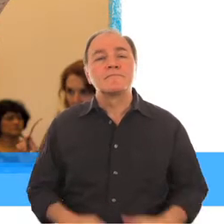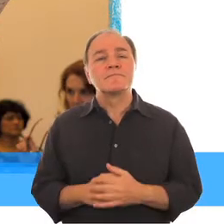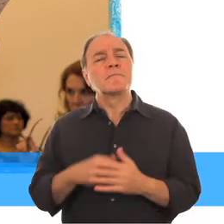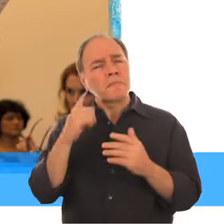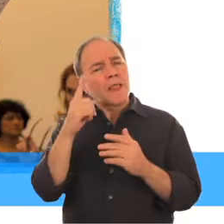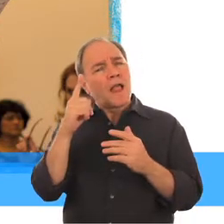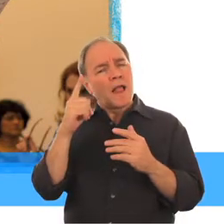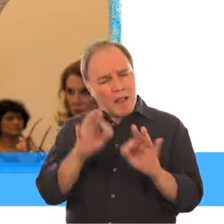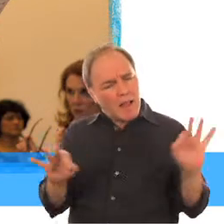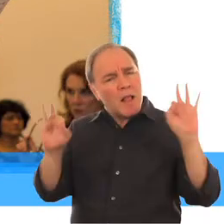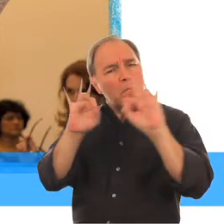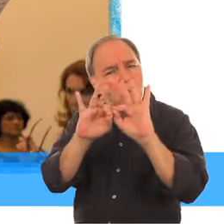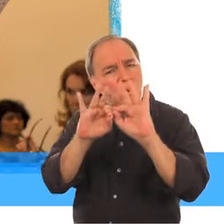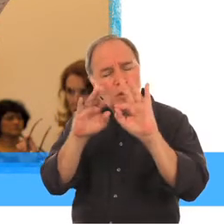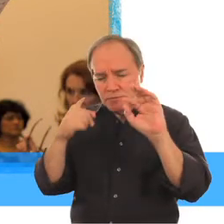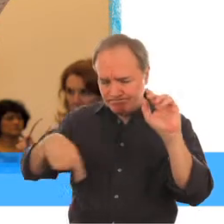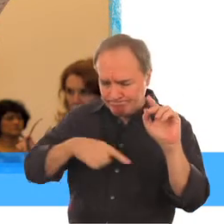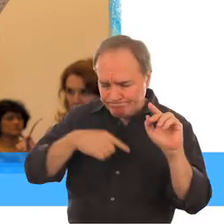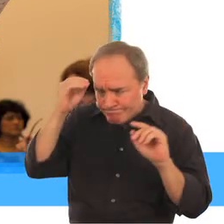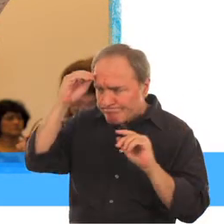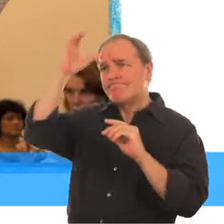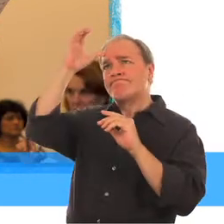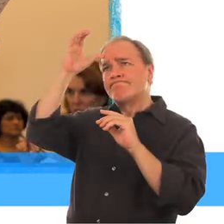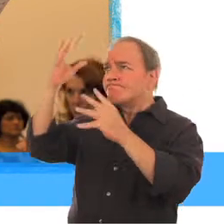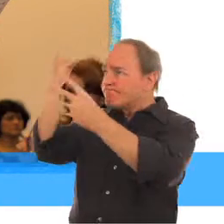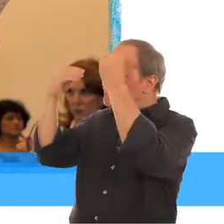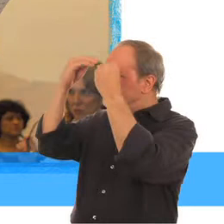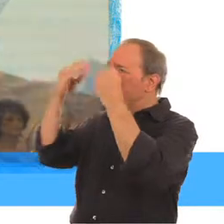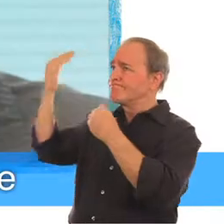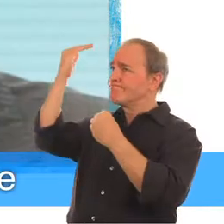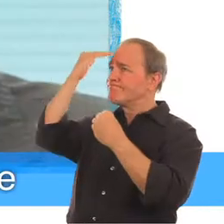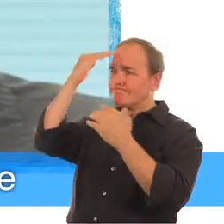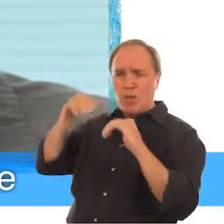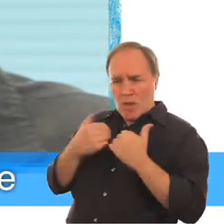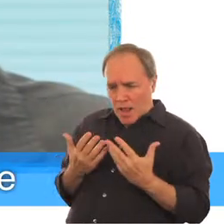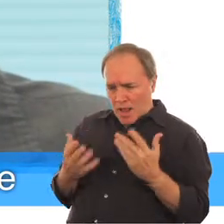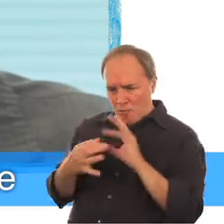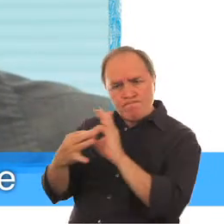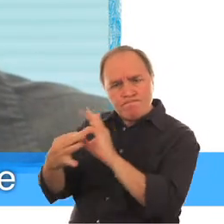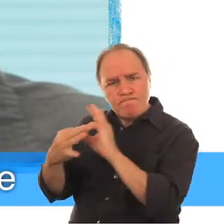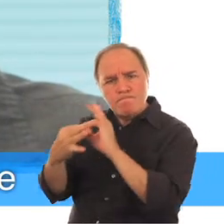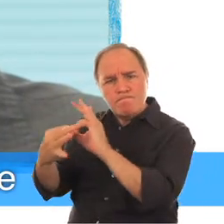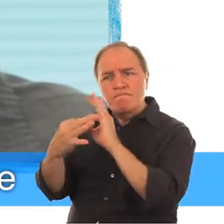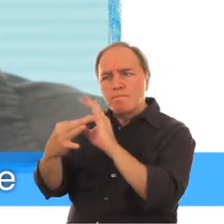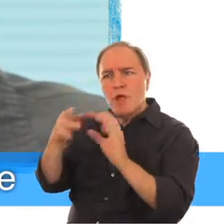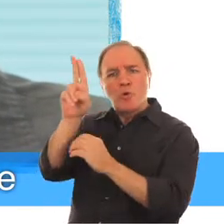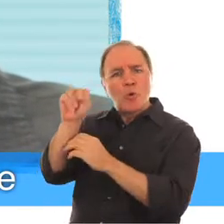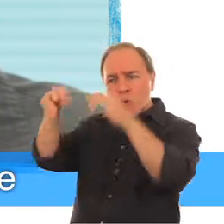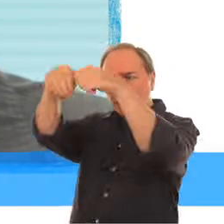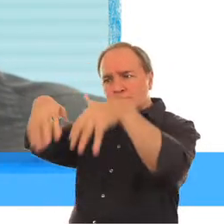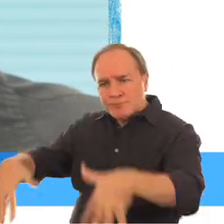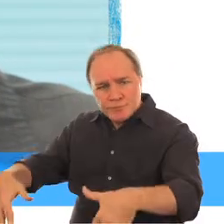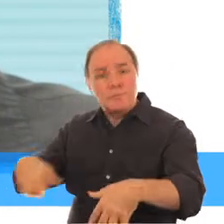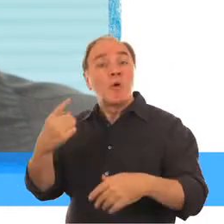importante que estemos lo suficientemente